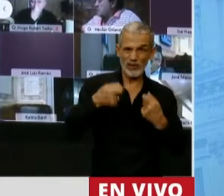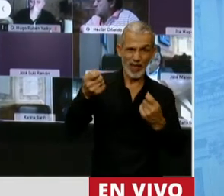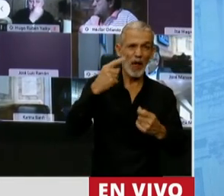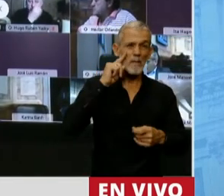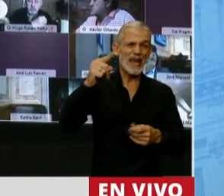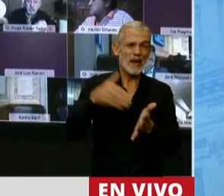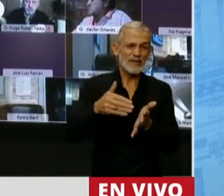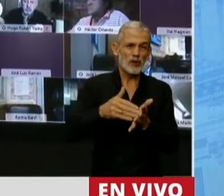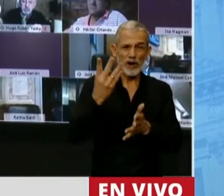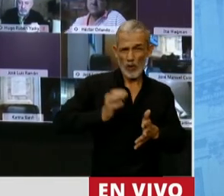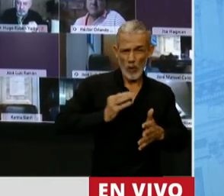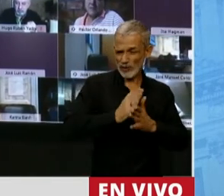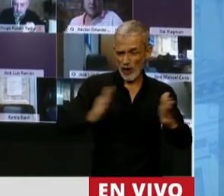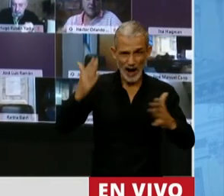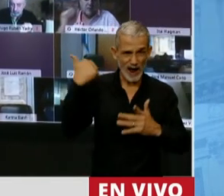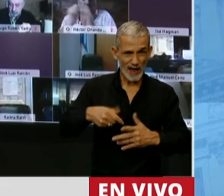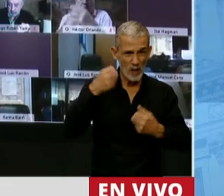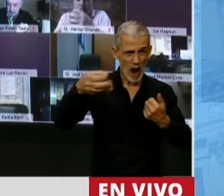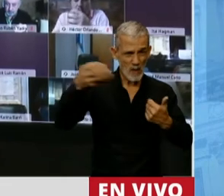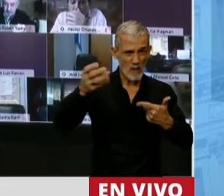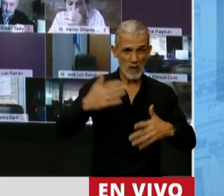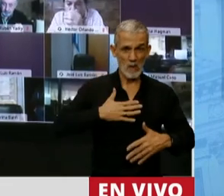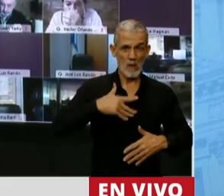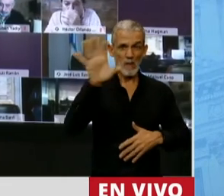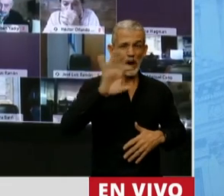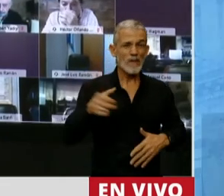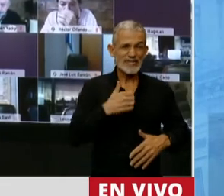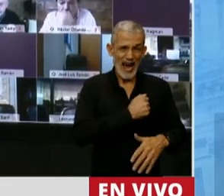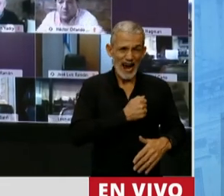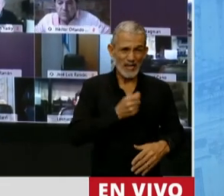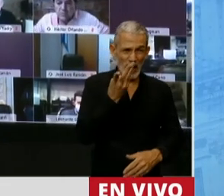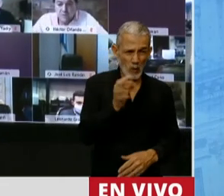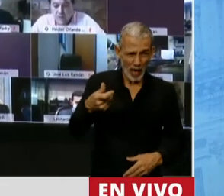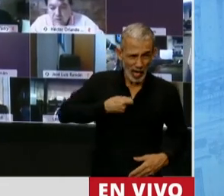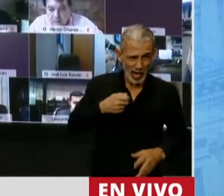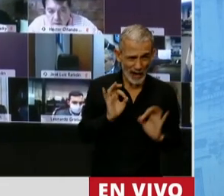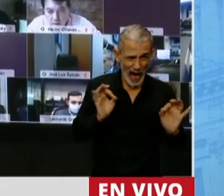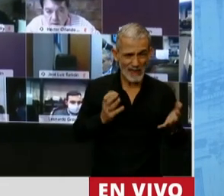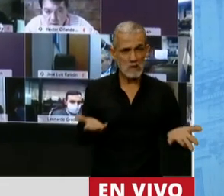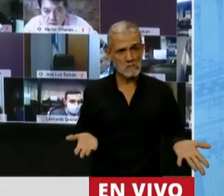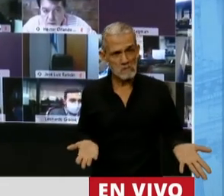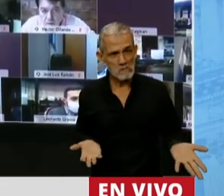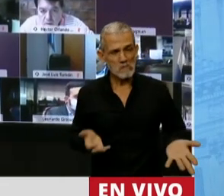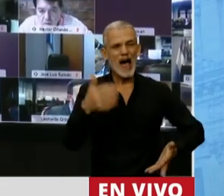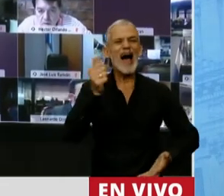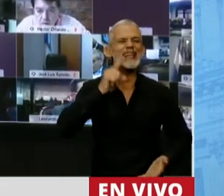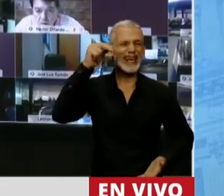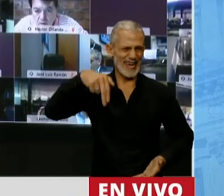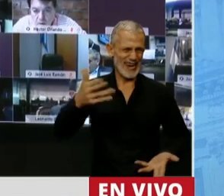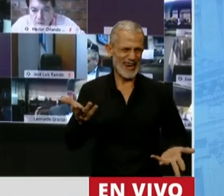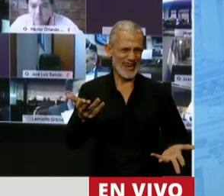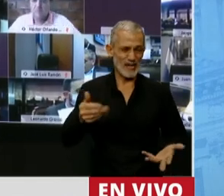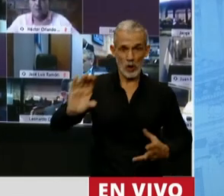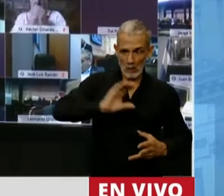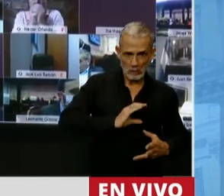tantos millones en estos cuatro años anteriores, mi provincia no recibió ni 40 de ATN. Que este